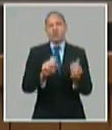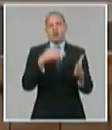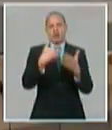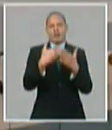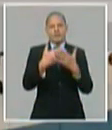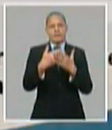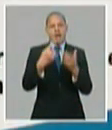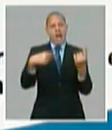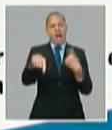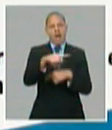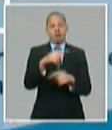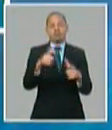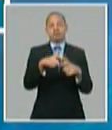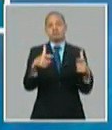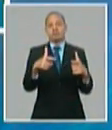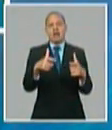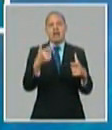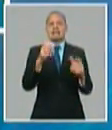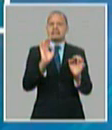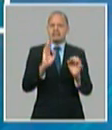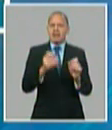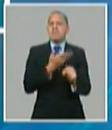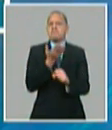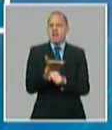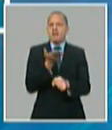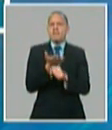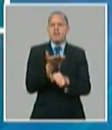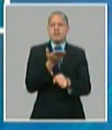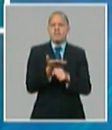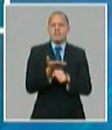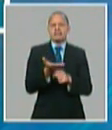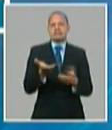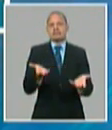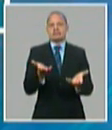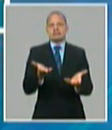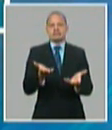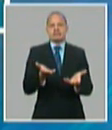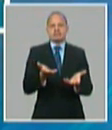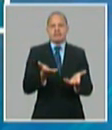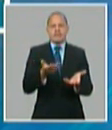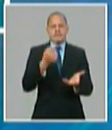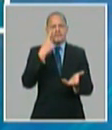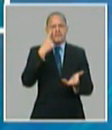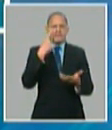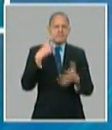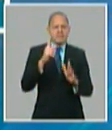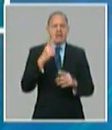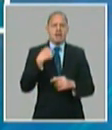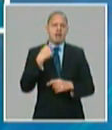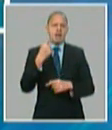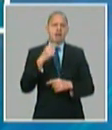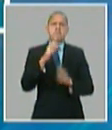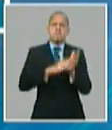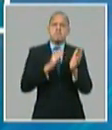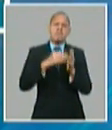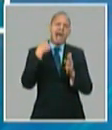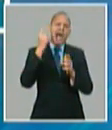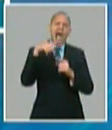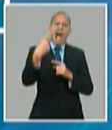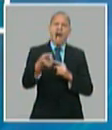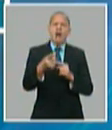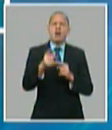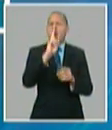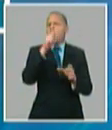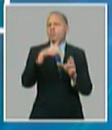constantemente nos están pidiendo eso no hay quien pueda desde hoy decir cuánto combustible vamos a dar todos los meses a todo el mundo